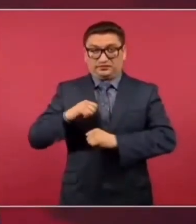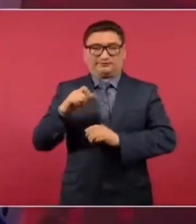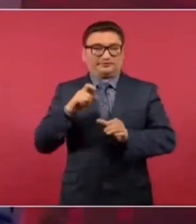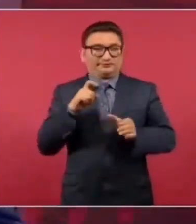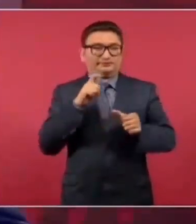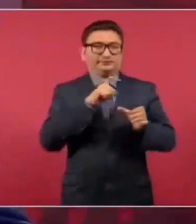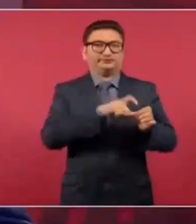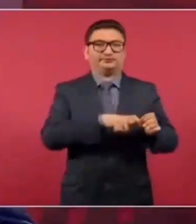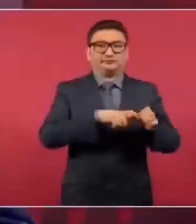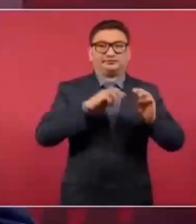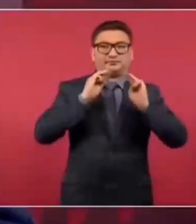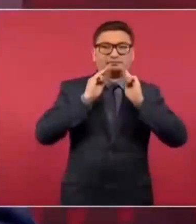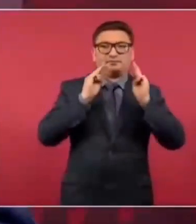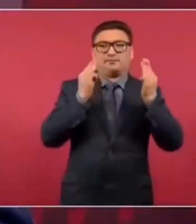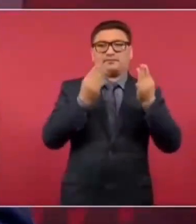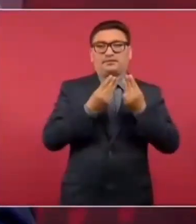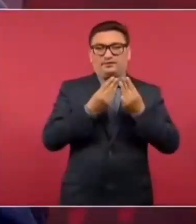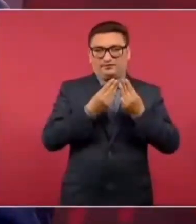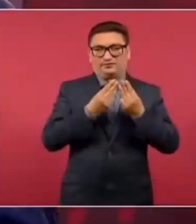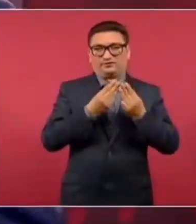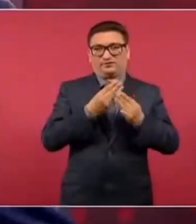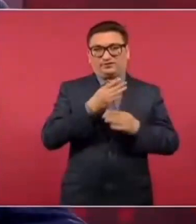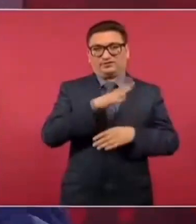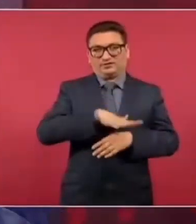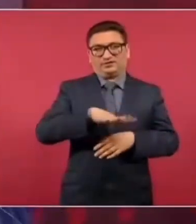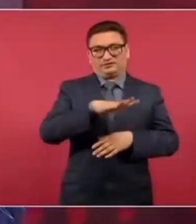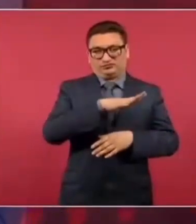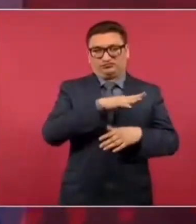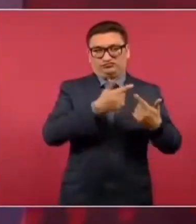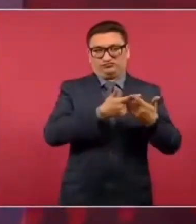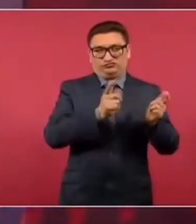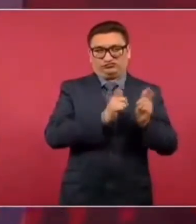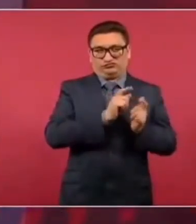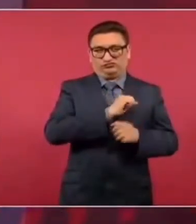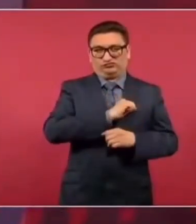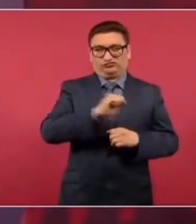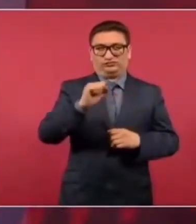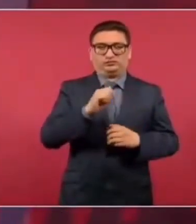de la delincuencia organizada,